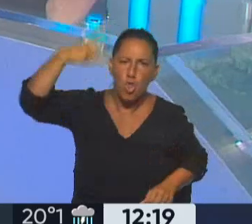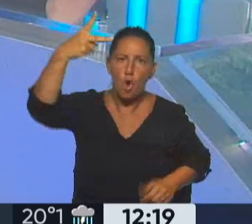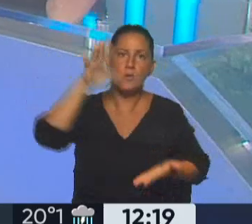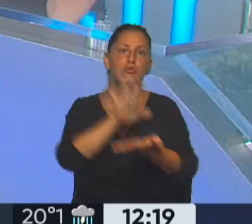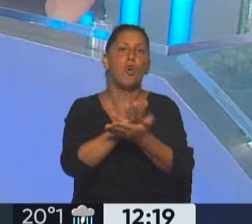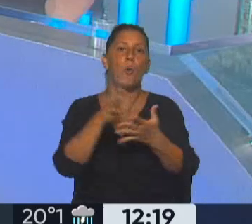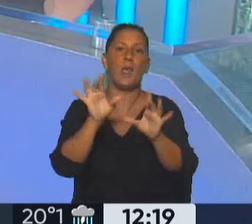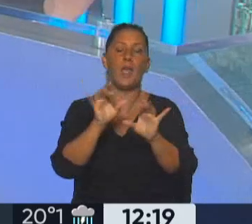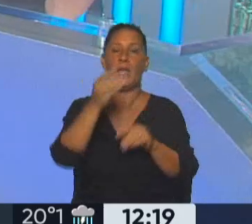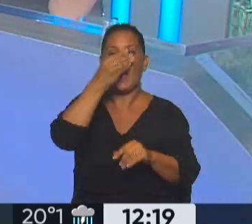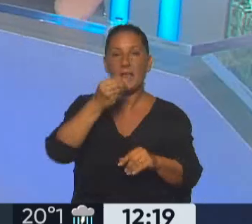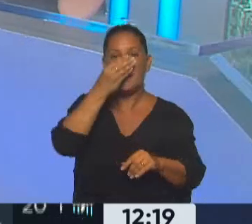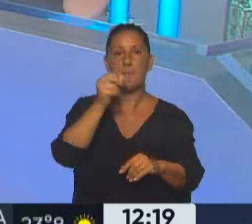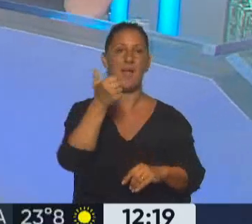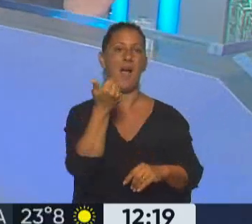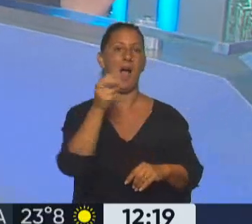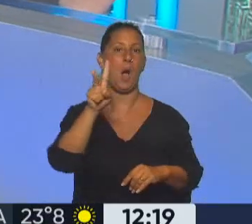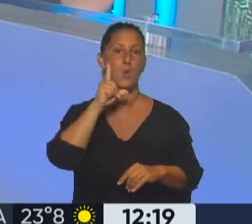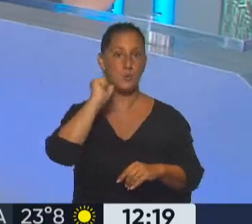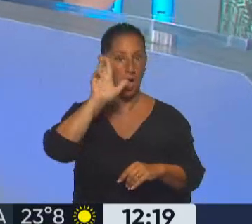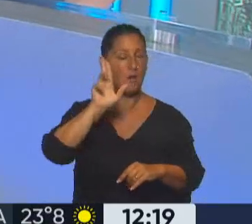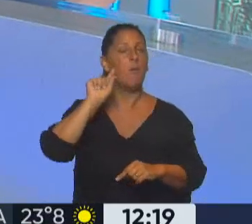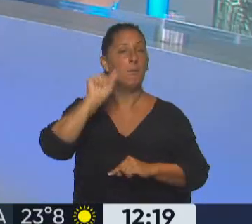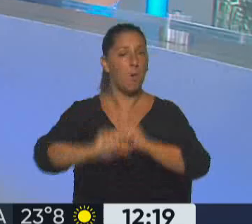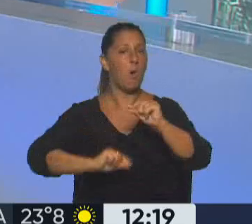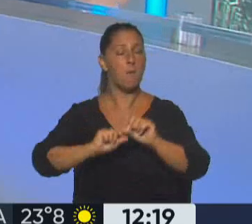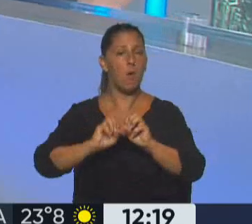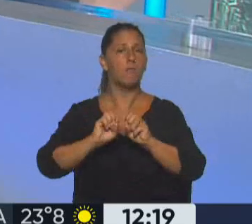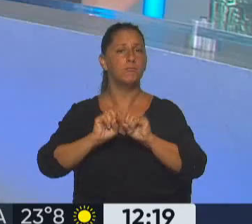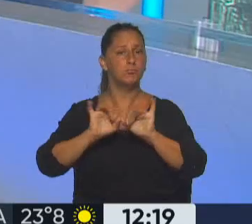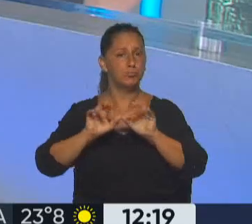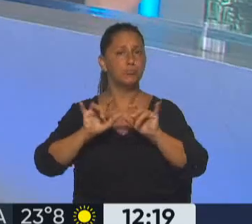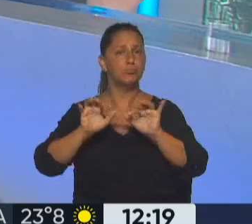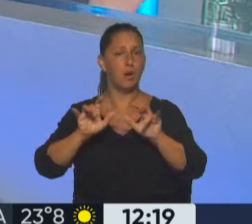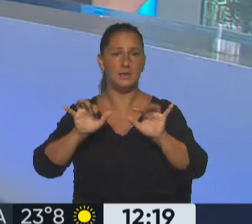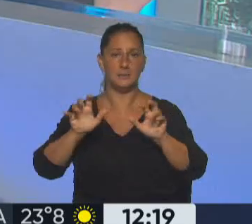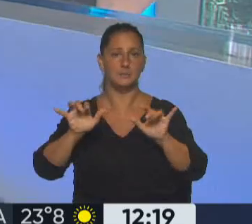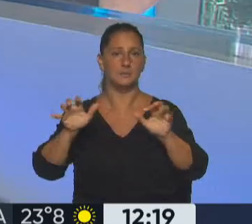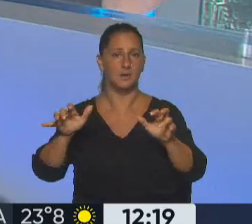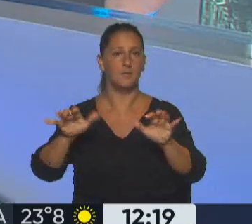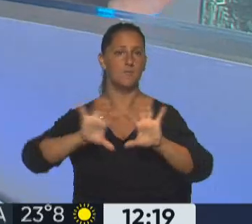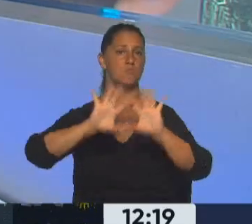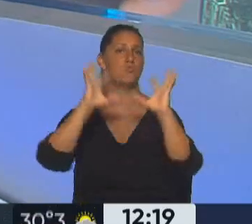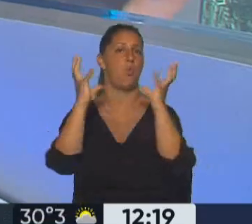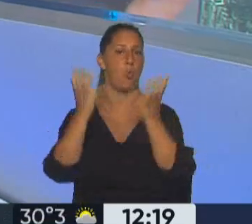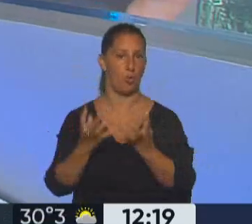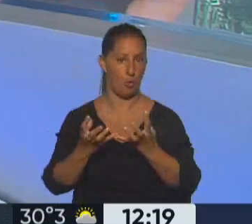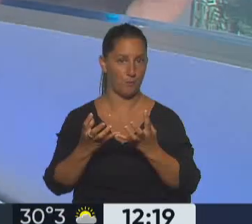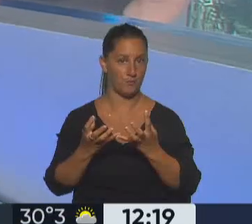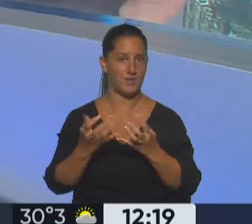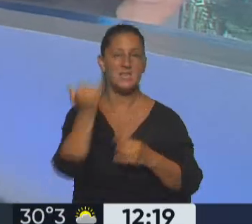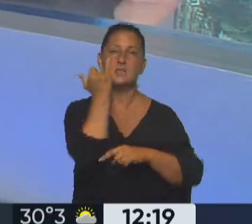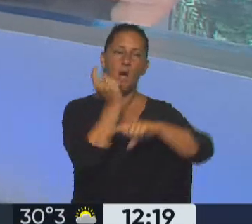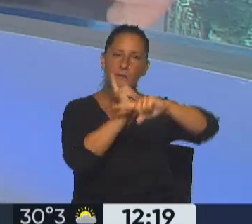aviar. ¿Por qué? Se está expandiendo mucho y muy rápido en todo el mundo. Llevan